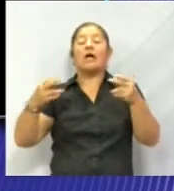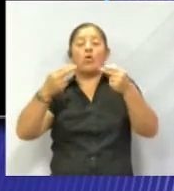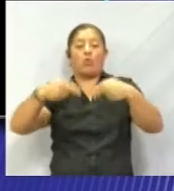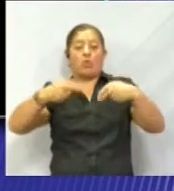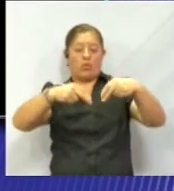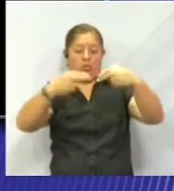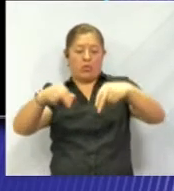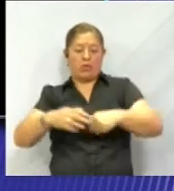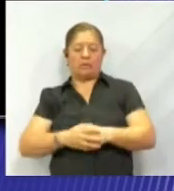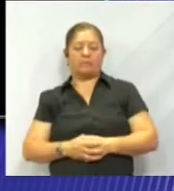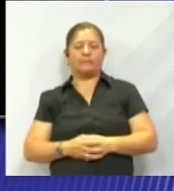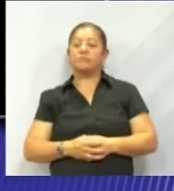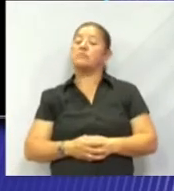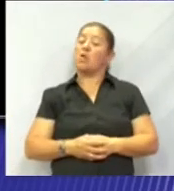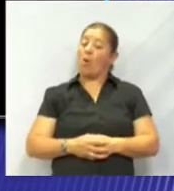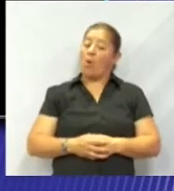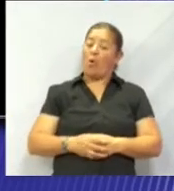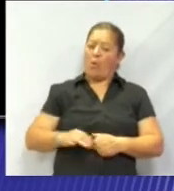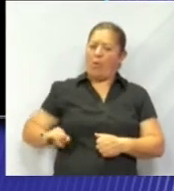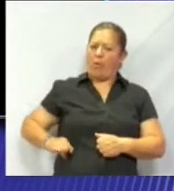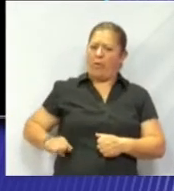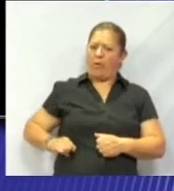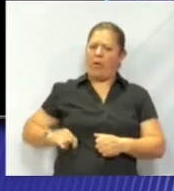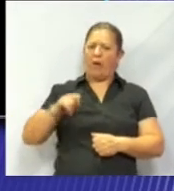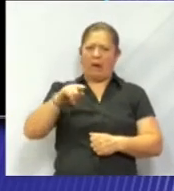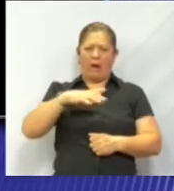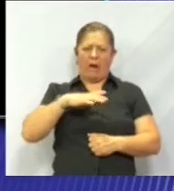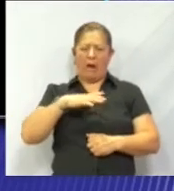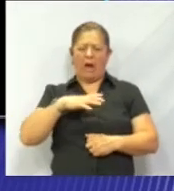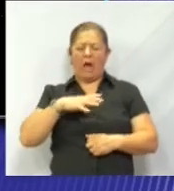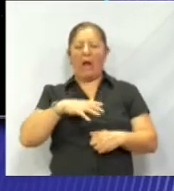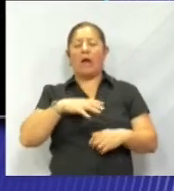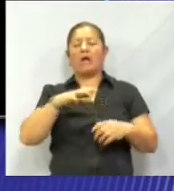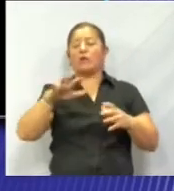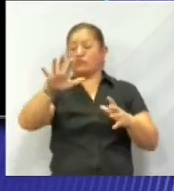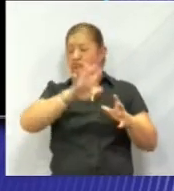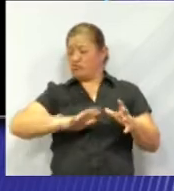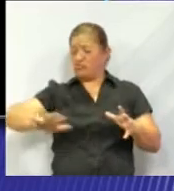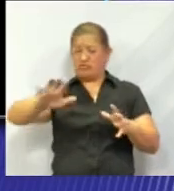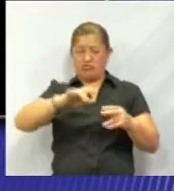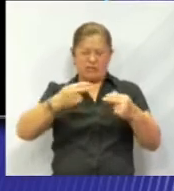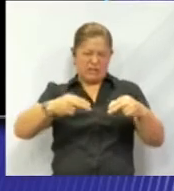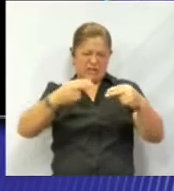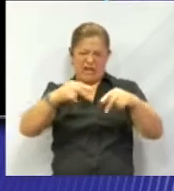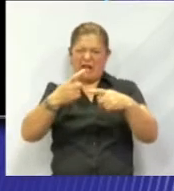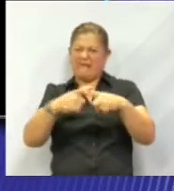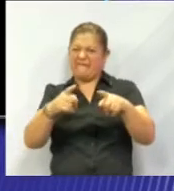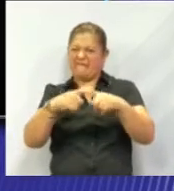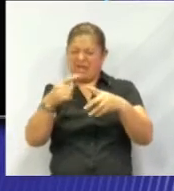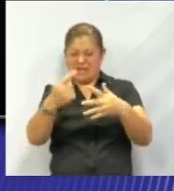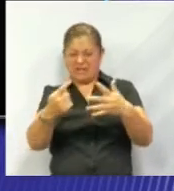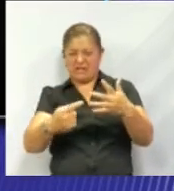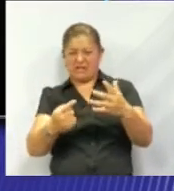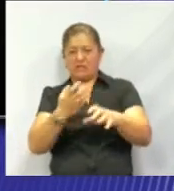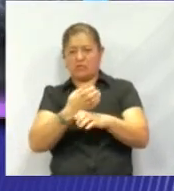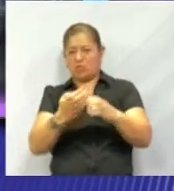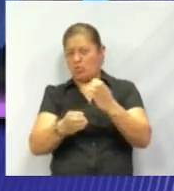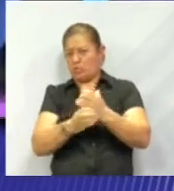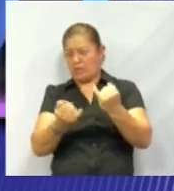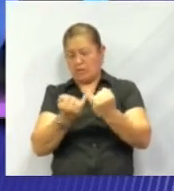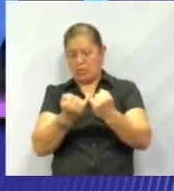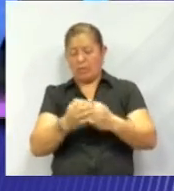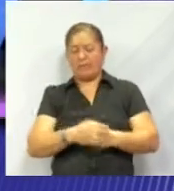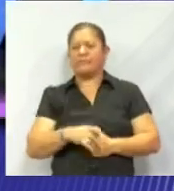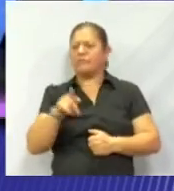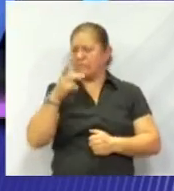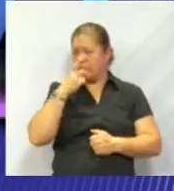se me hace muy interesante, hay hielo, hay diferentes minerales en todo el espacio. Vamos a conocer a otro planeta. Tú me platicabas que en el